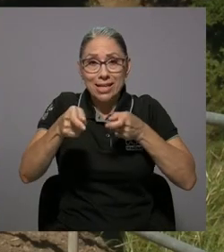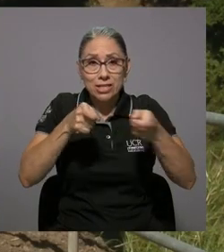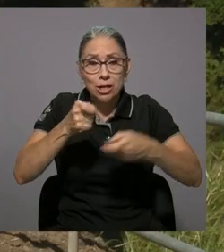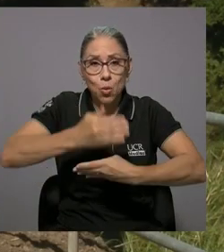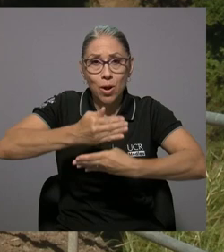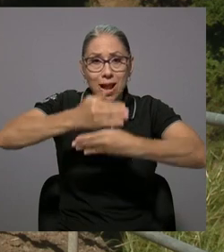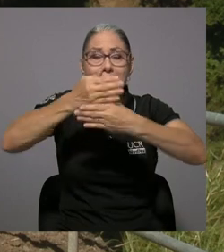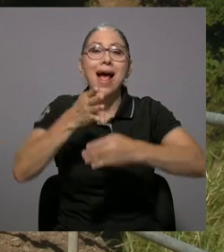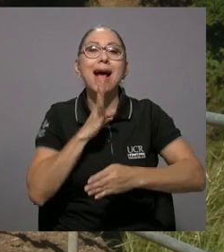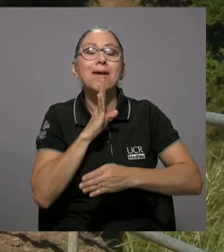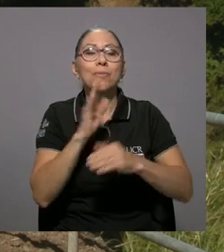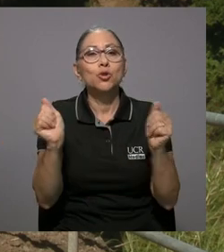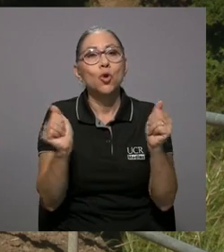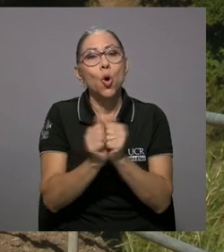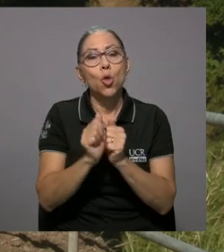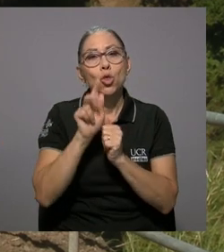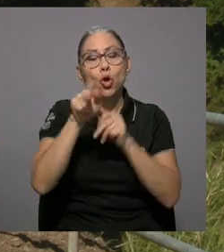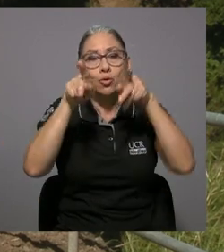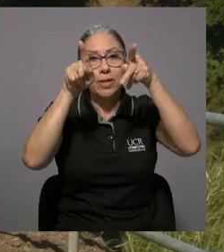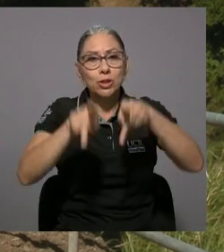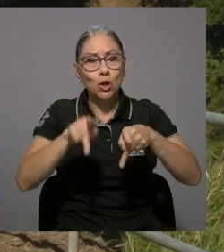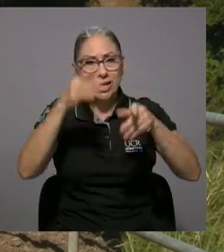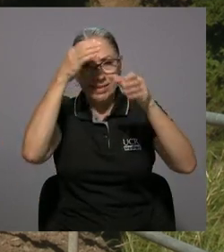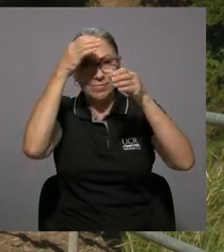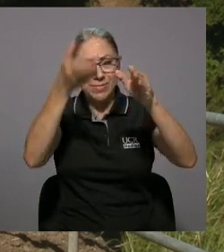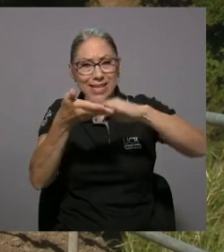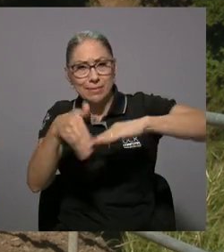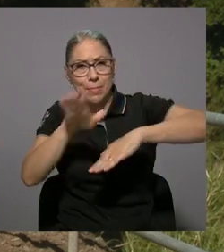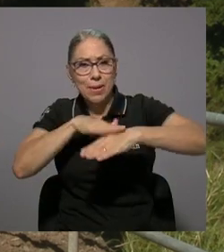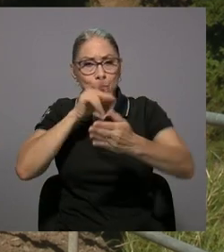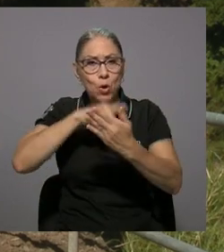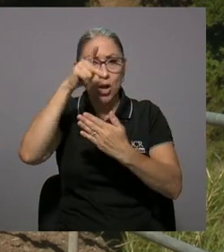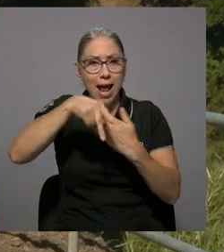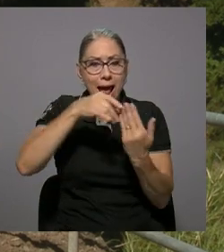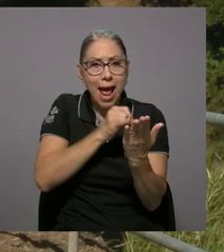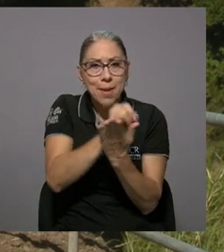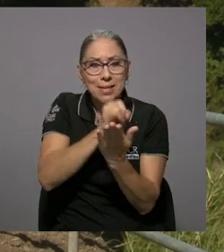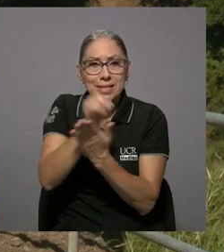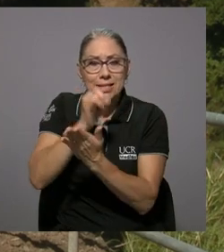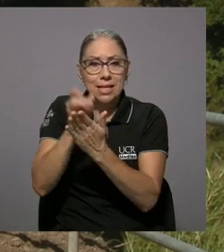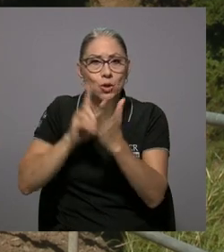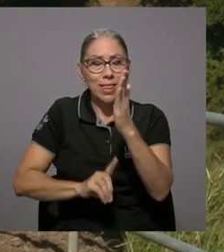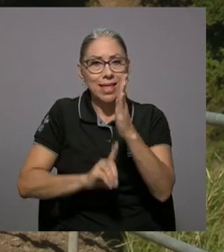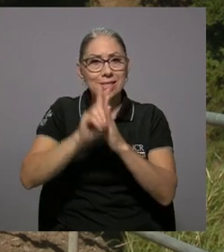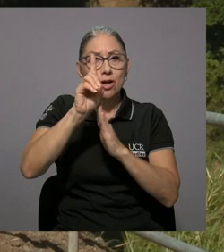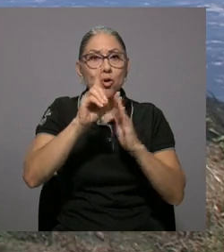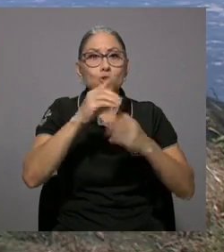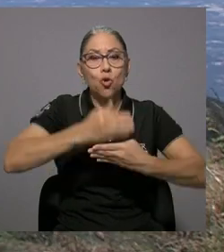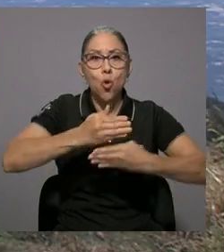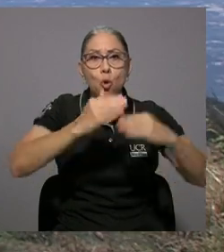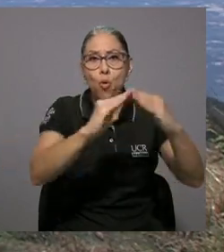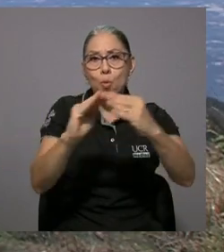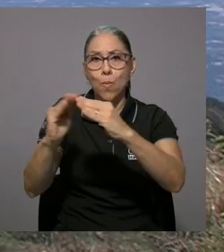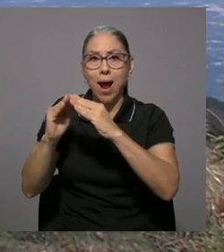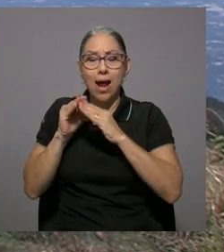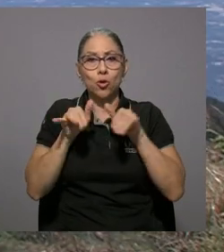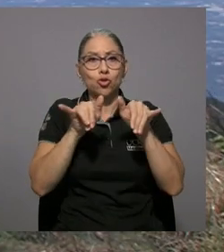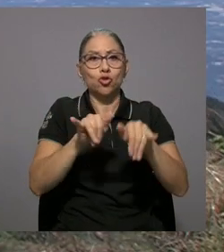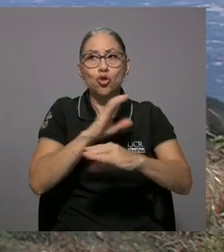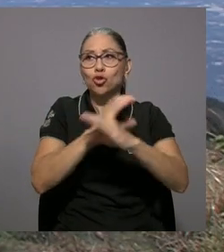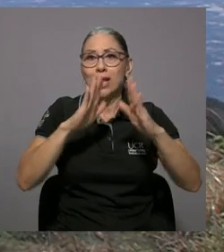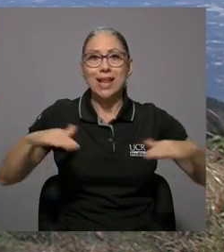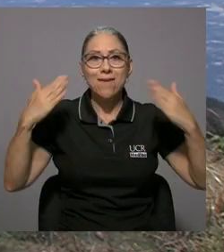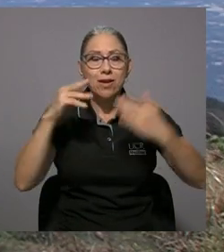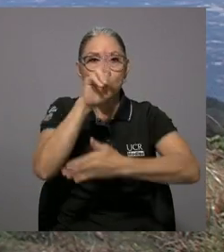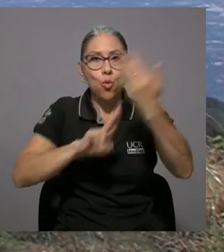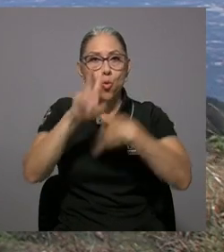conversaremos con dos expertos del Programa de Investigación en Desarrollo Urbano Sostenible de la Universidad